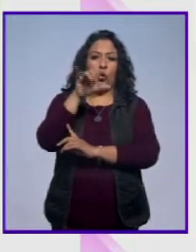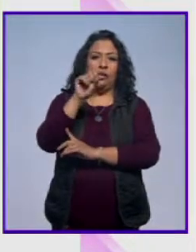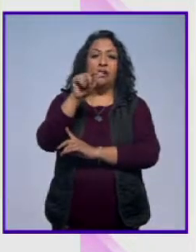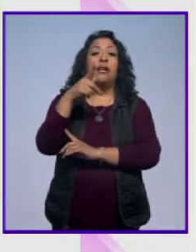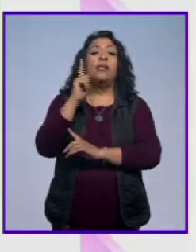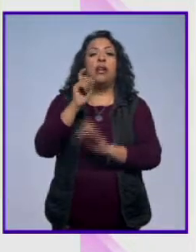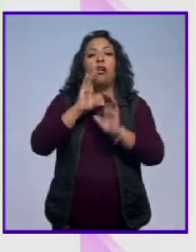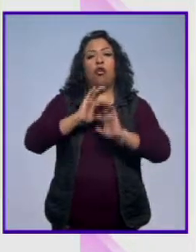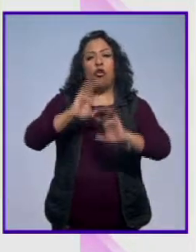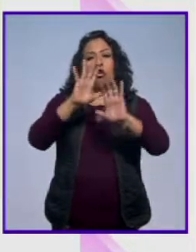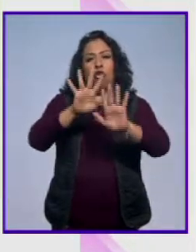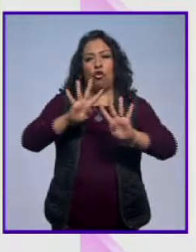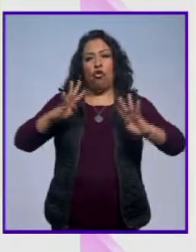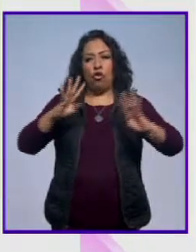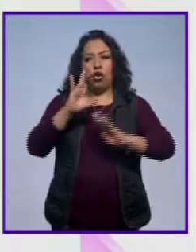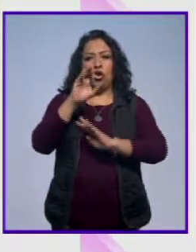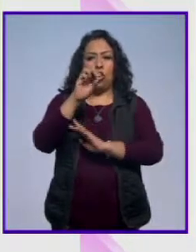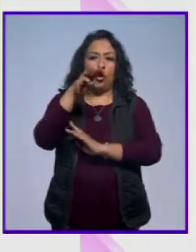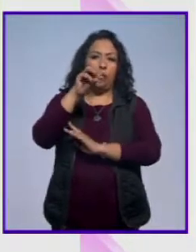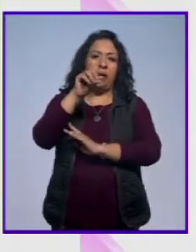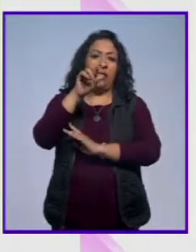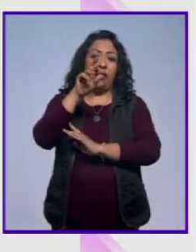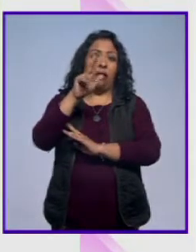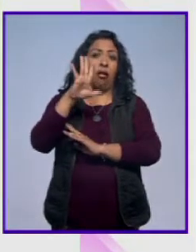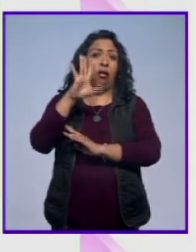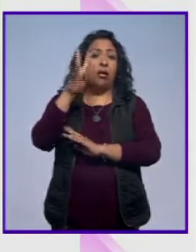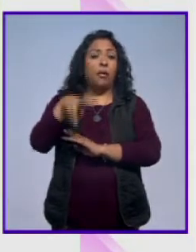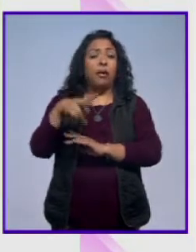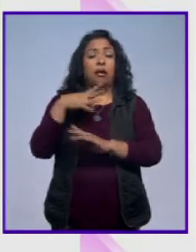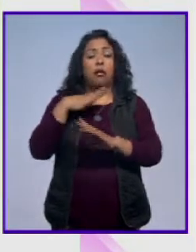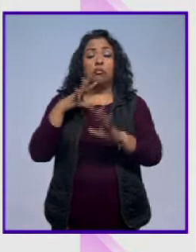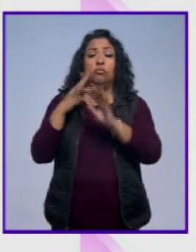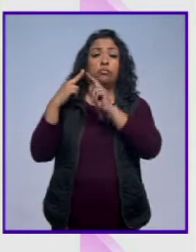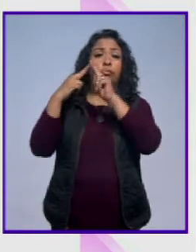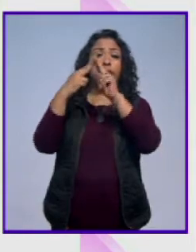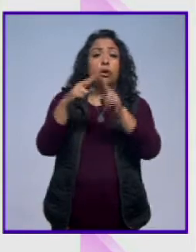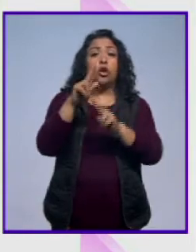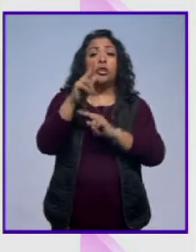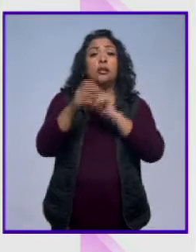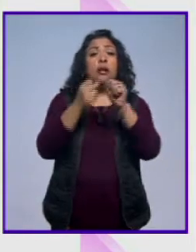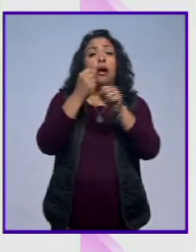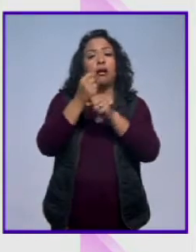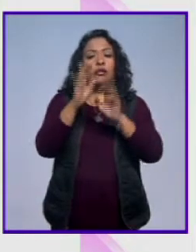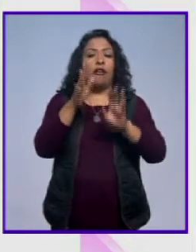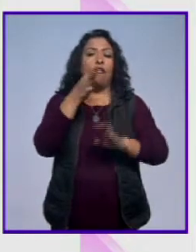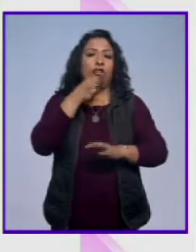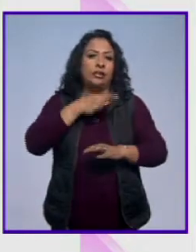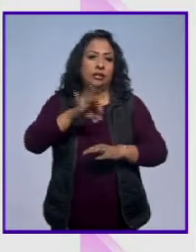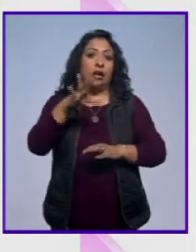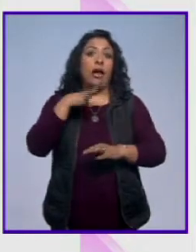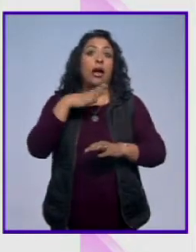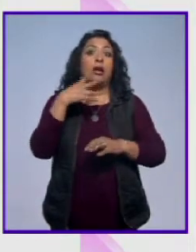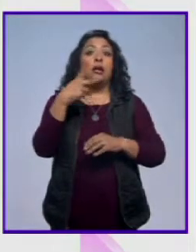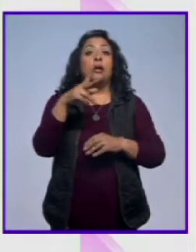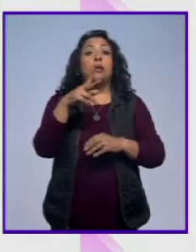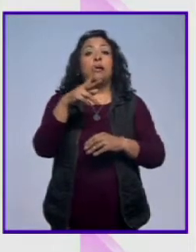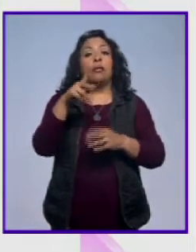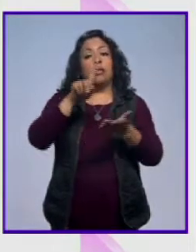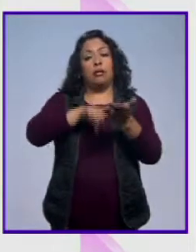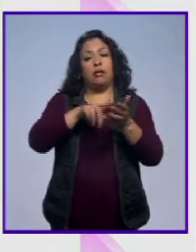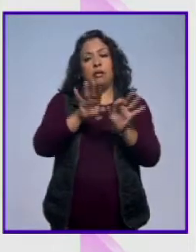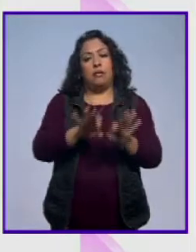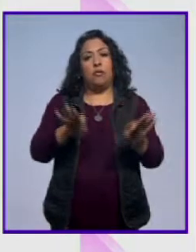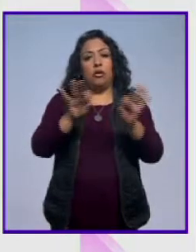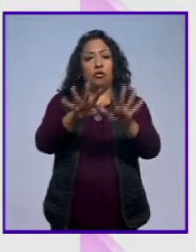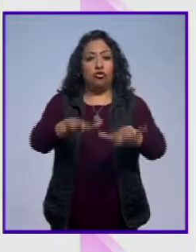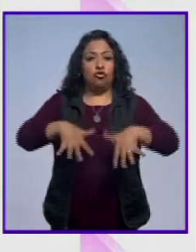madrigalistas, llega al punto culminante de sus festejos por 80 años de vida con una gran gala en Bellas Artes.